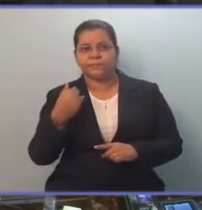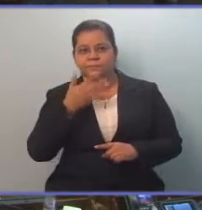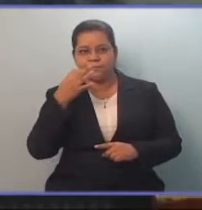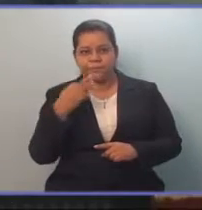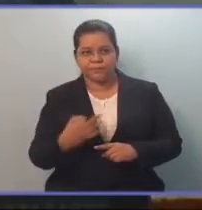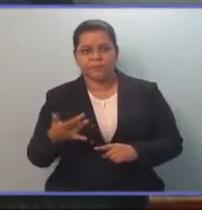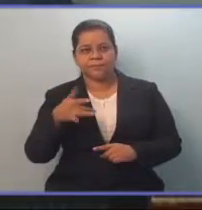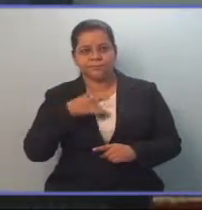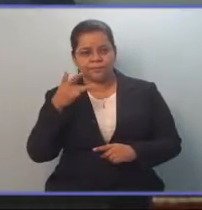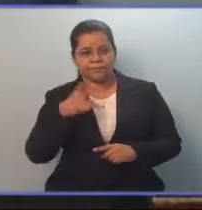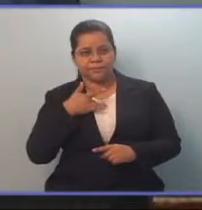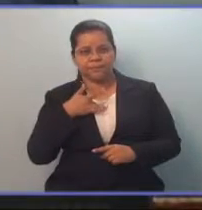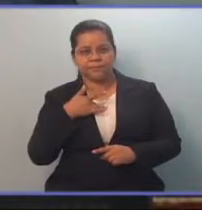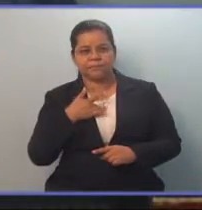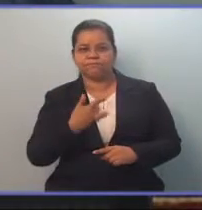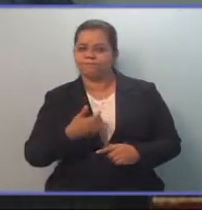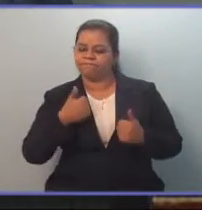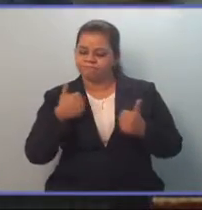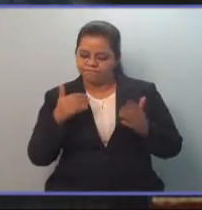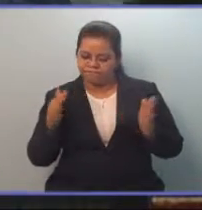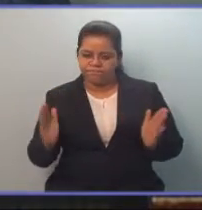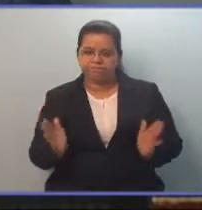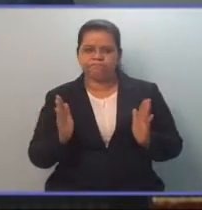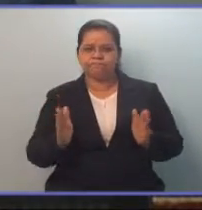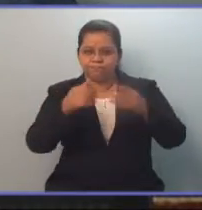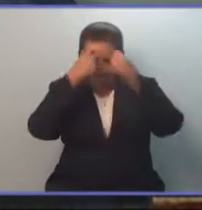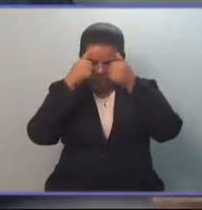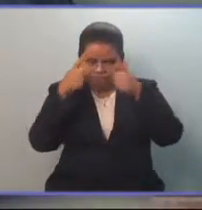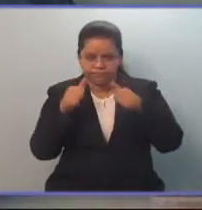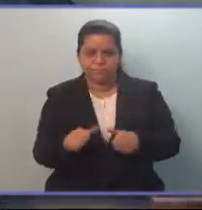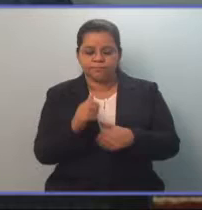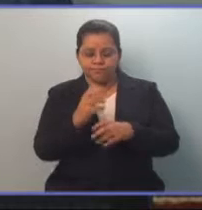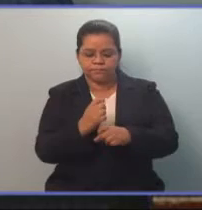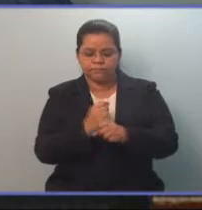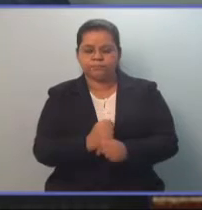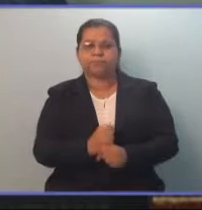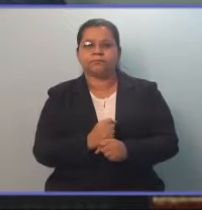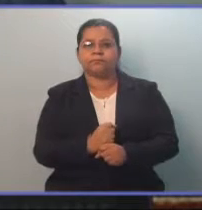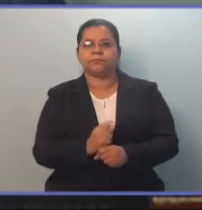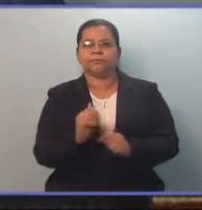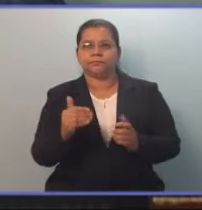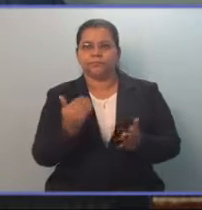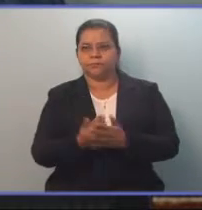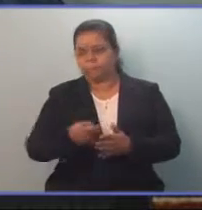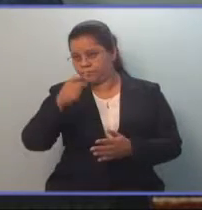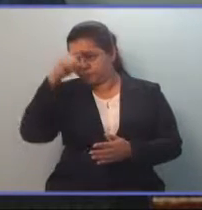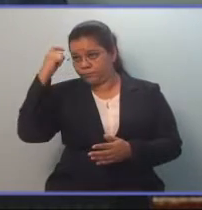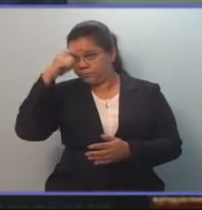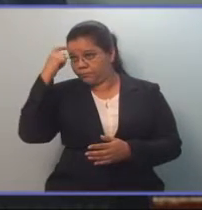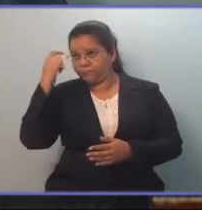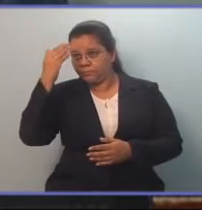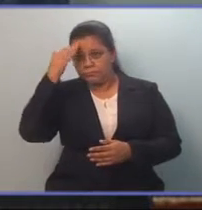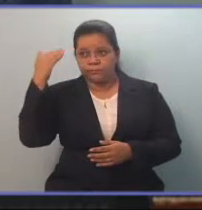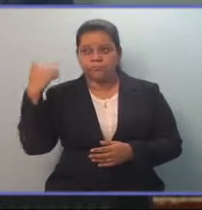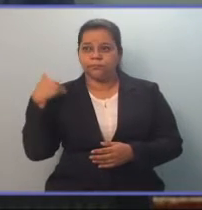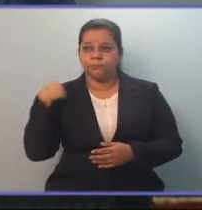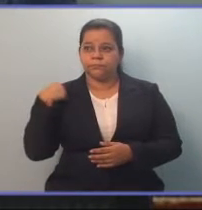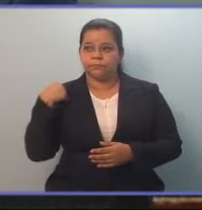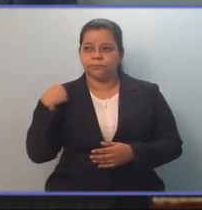me siento muy optimista con esta aprobación de la ampliación de la garantía laboral para la mujer.